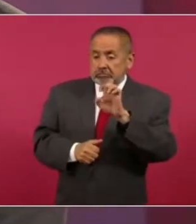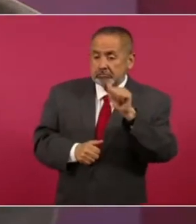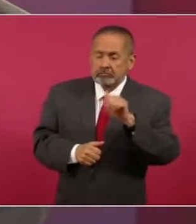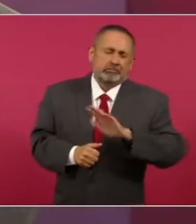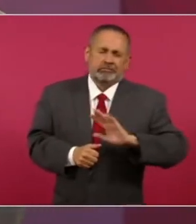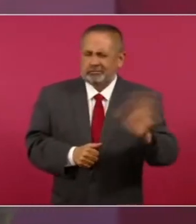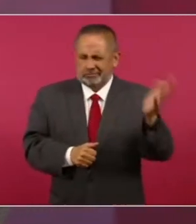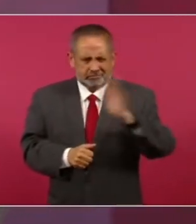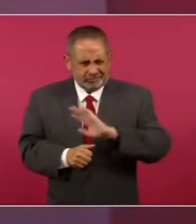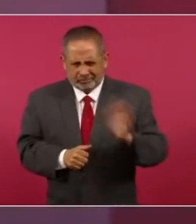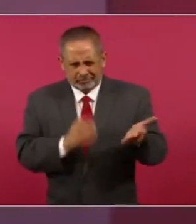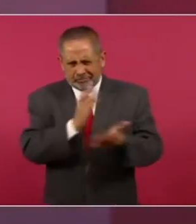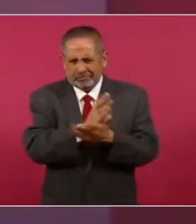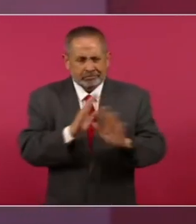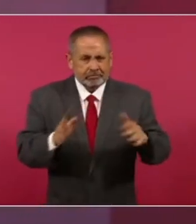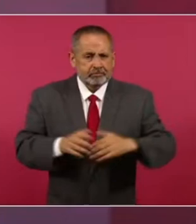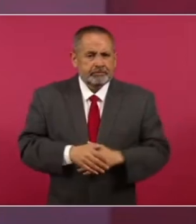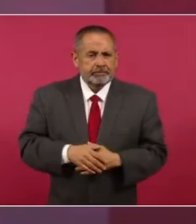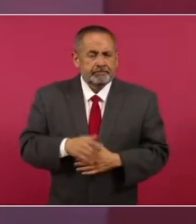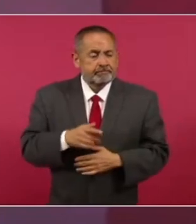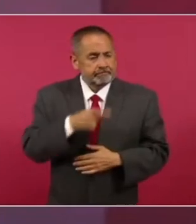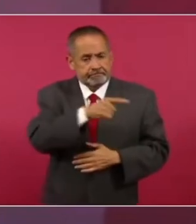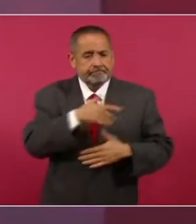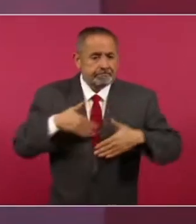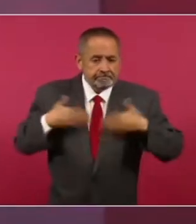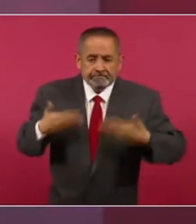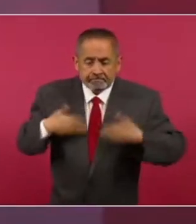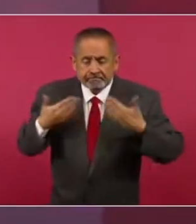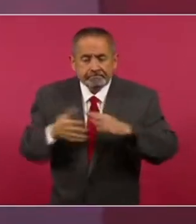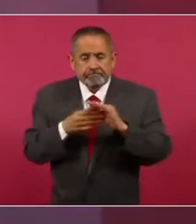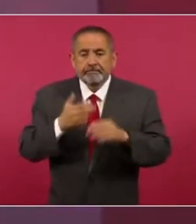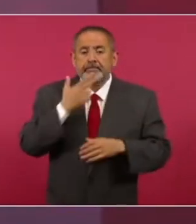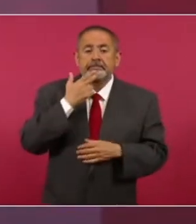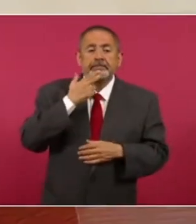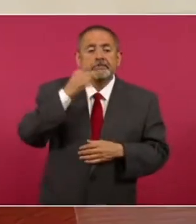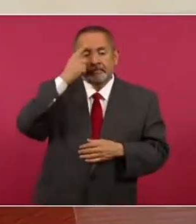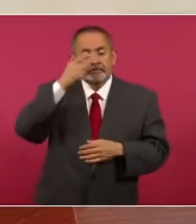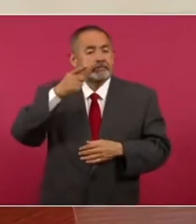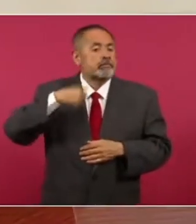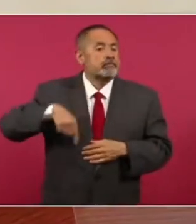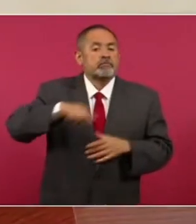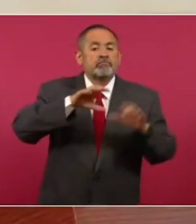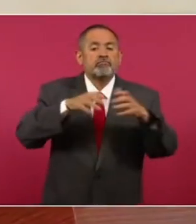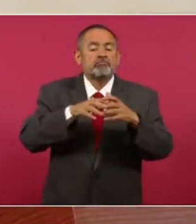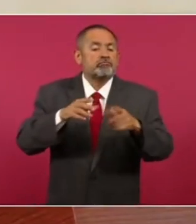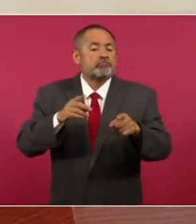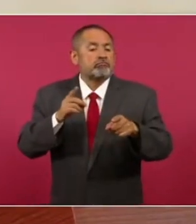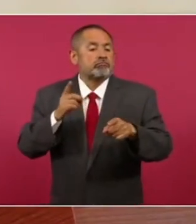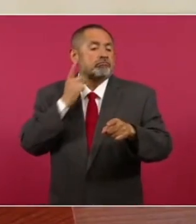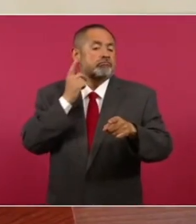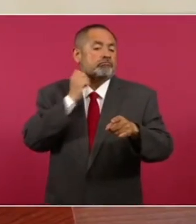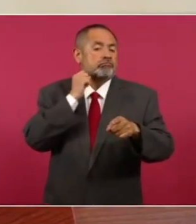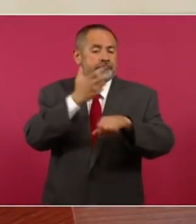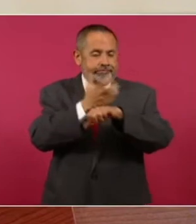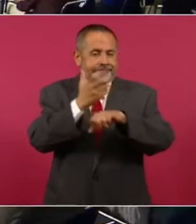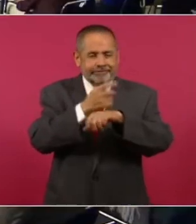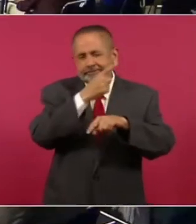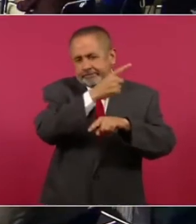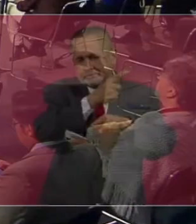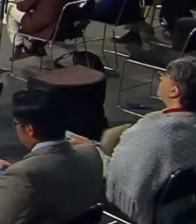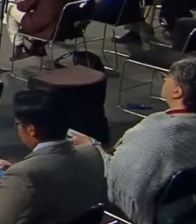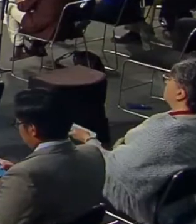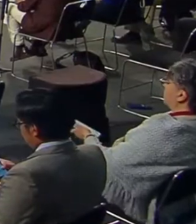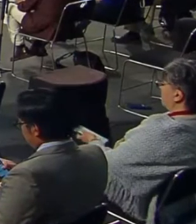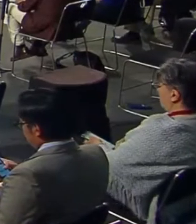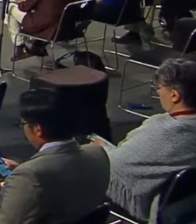mucho también para que los legisladores de Estados Unidos, del